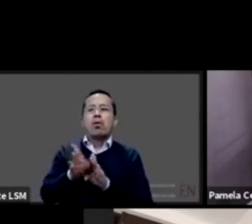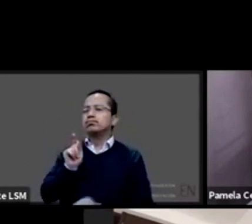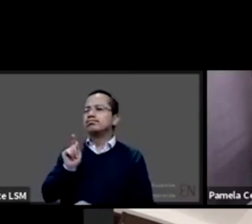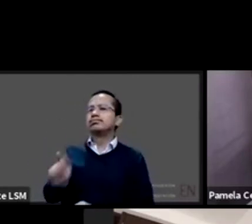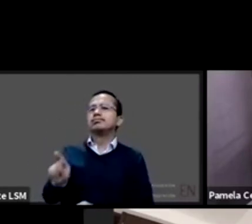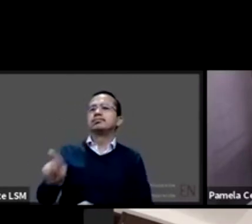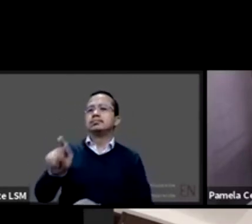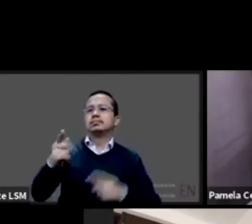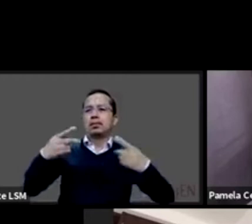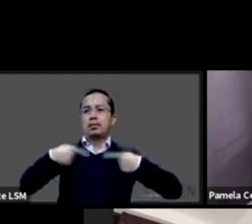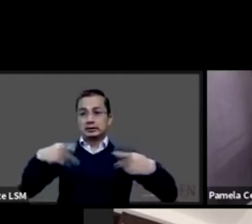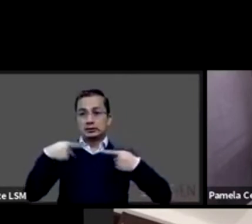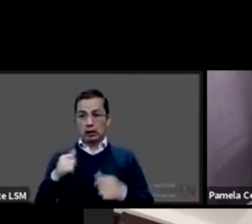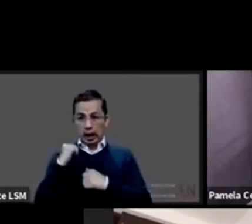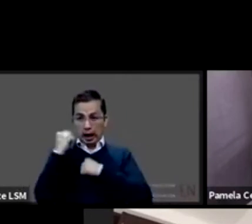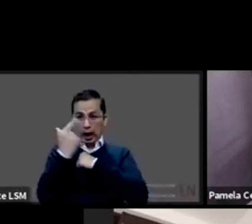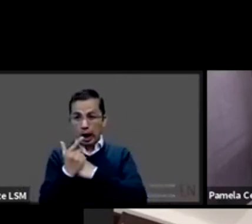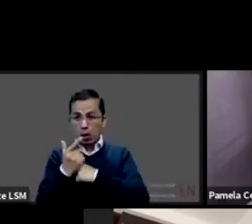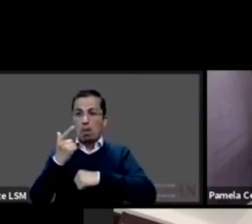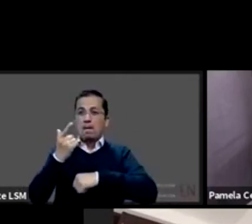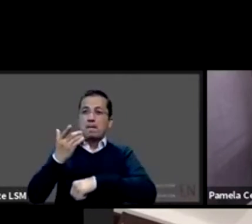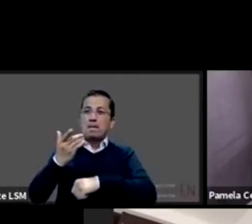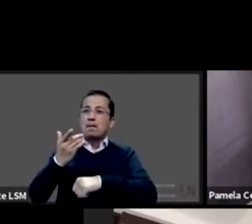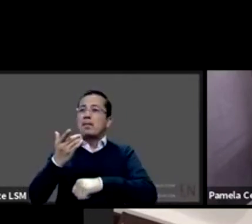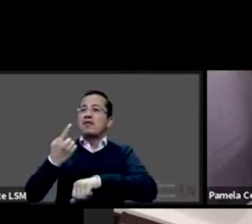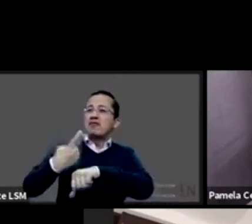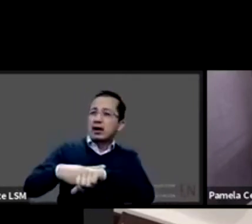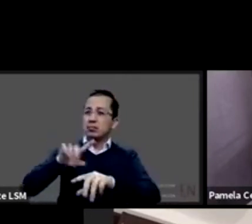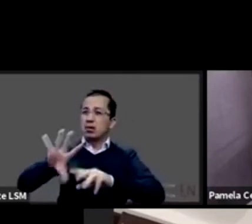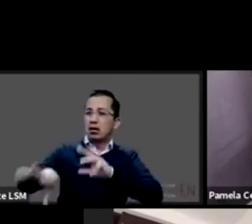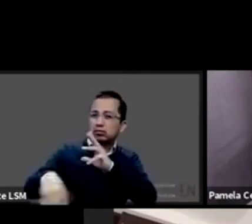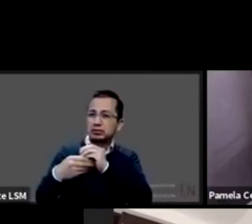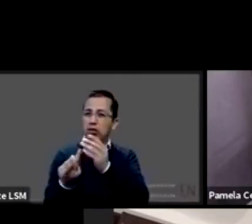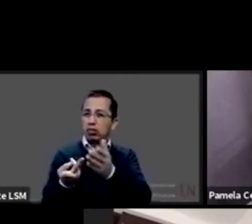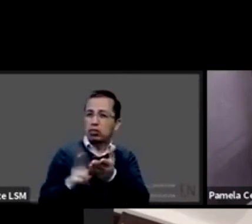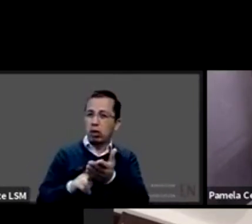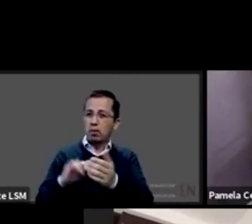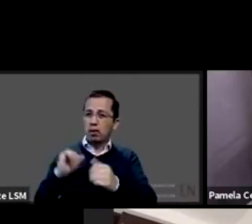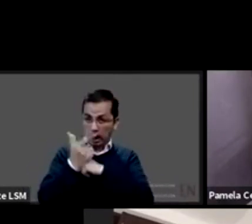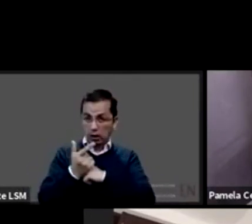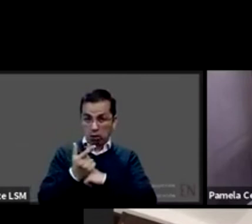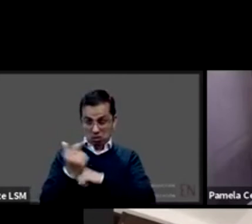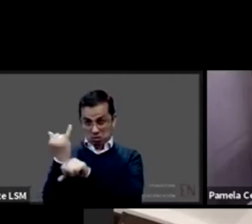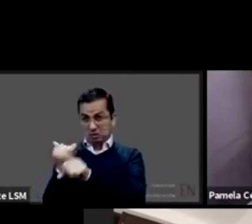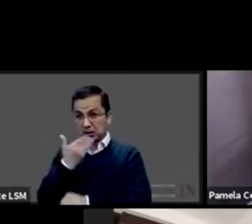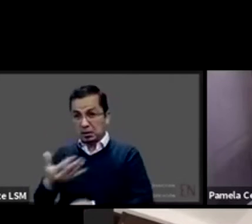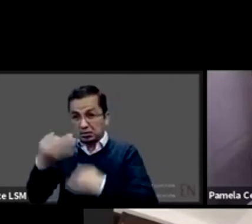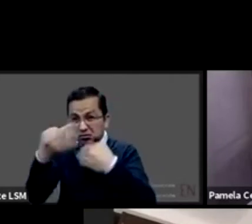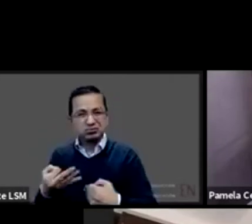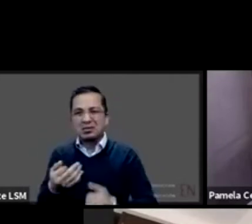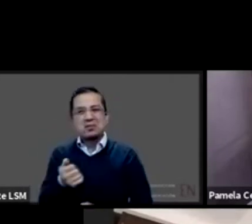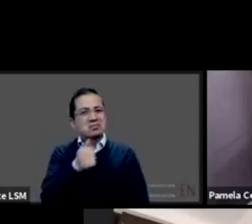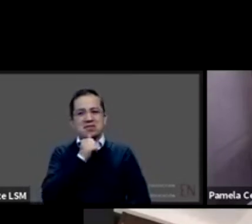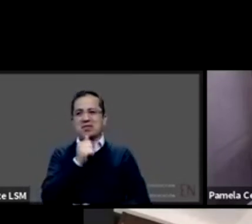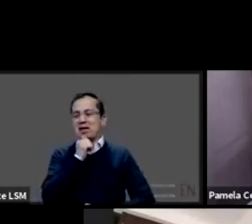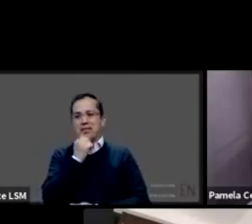alguna condición que los haga más vulnerables a cualquier evento. En este caso, la vulnerabilidad que puede